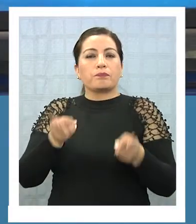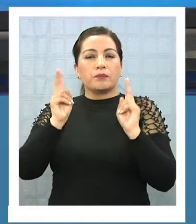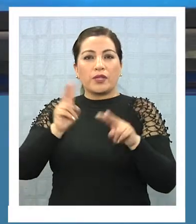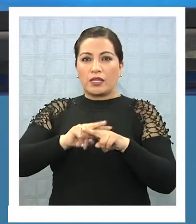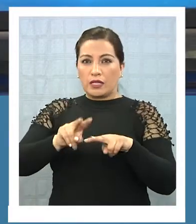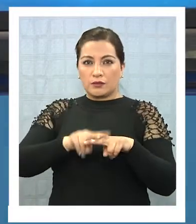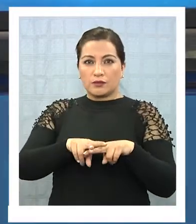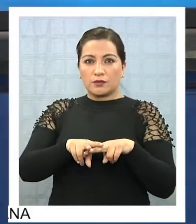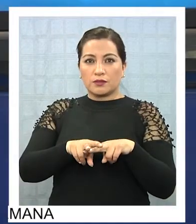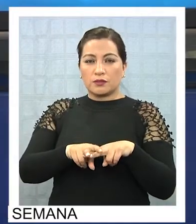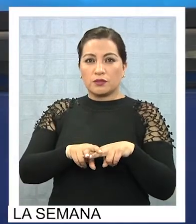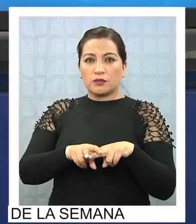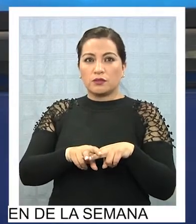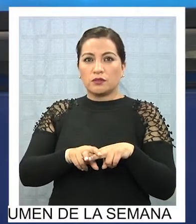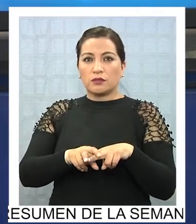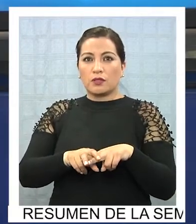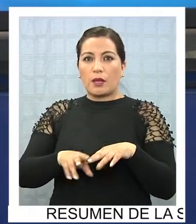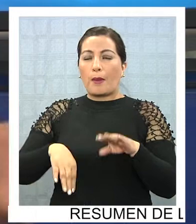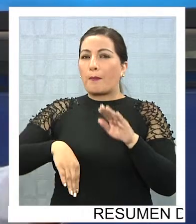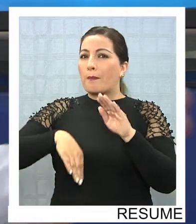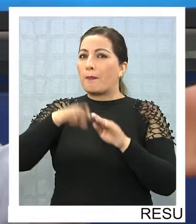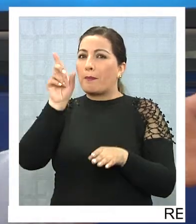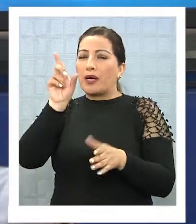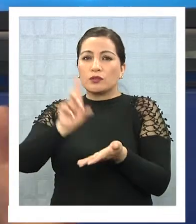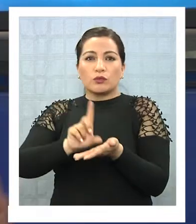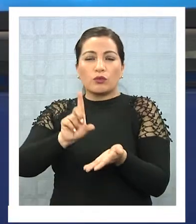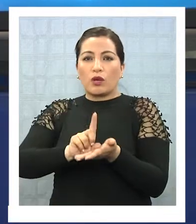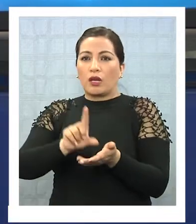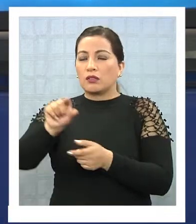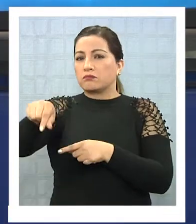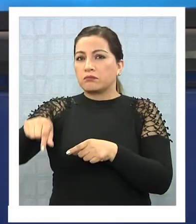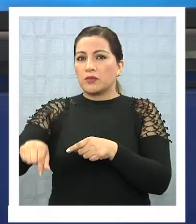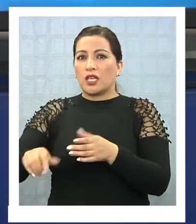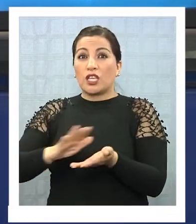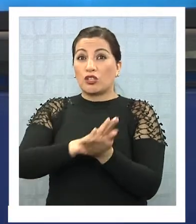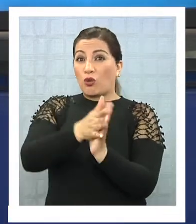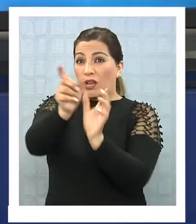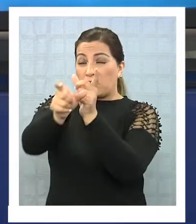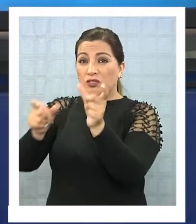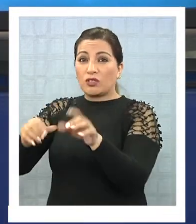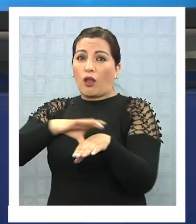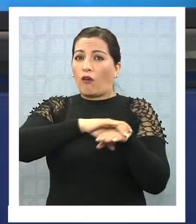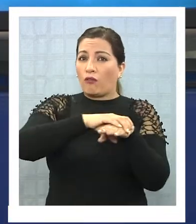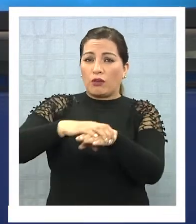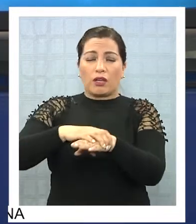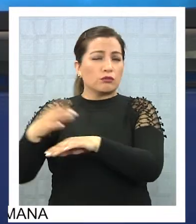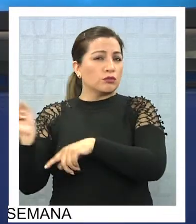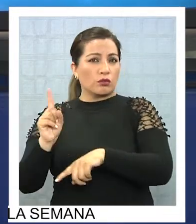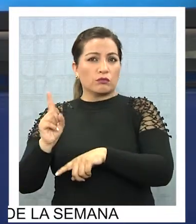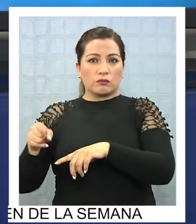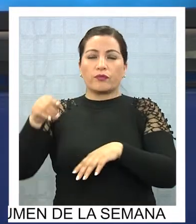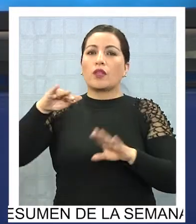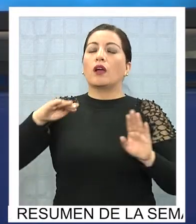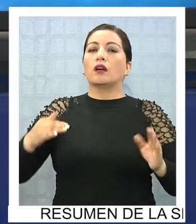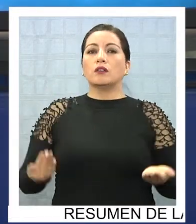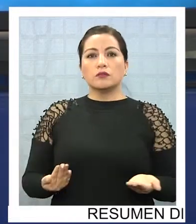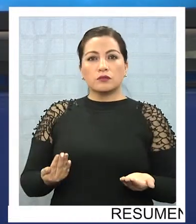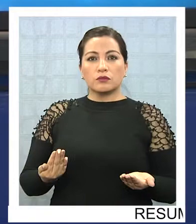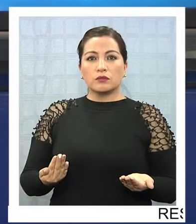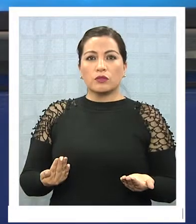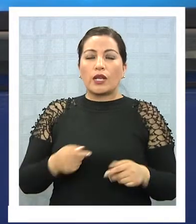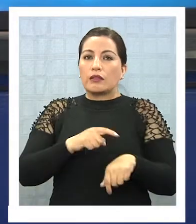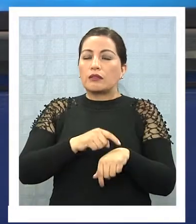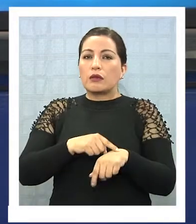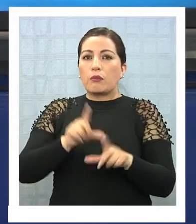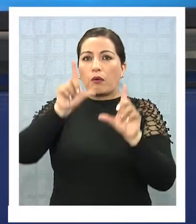evacuación más seleccionada y no obligar a todo el mundo a tener que evacuar ante amenazas de tsunami. Y se han rebajado ostensiblemente